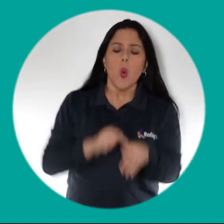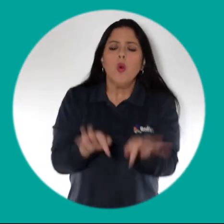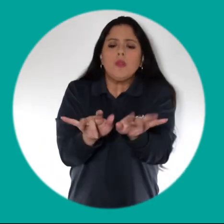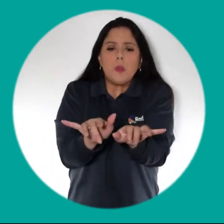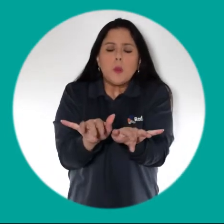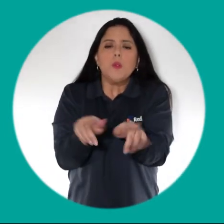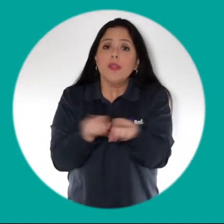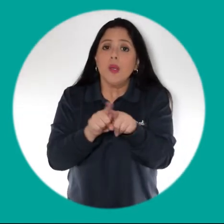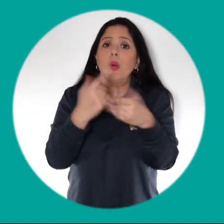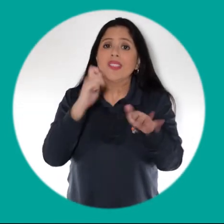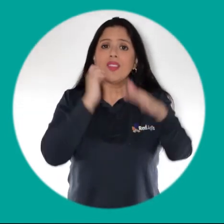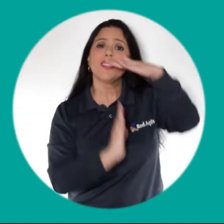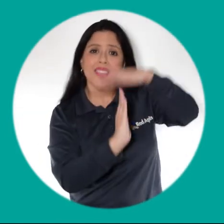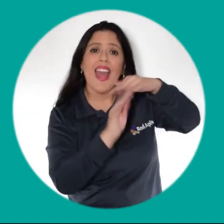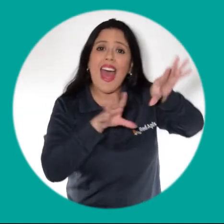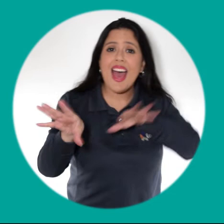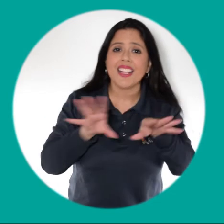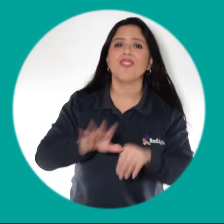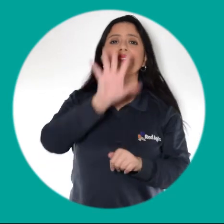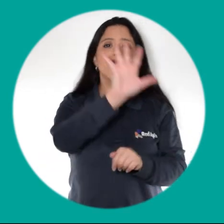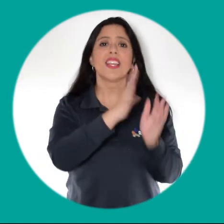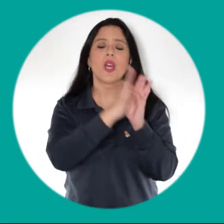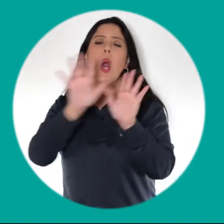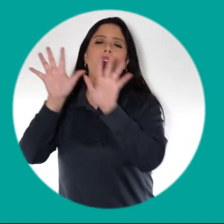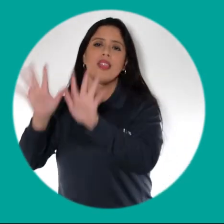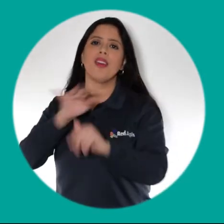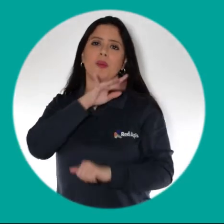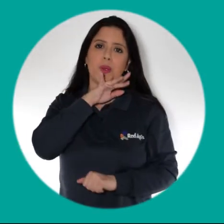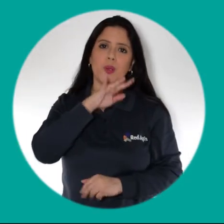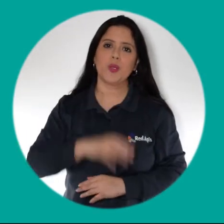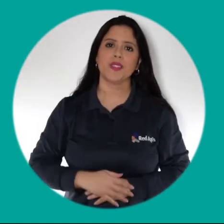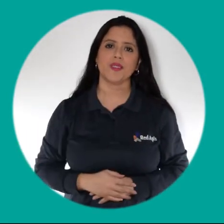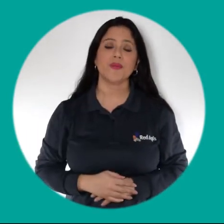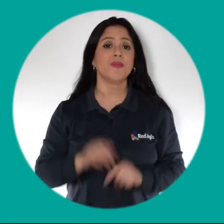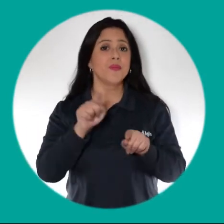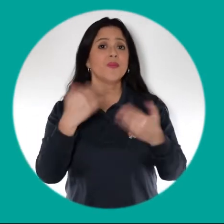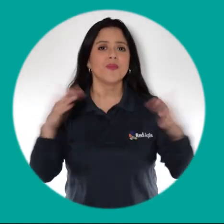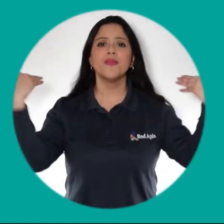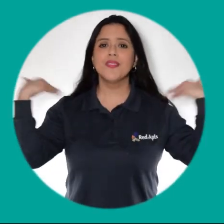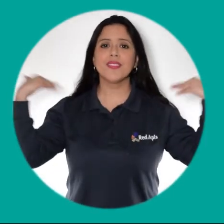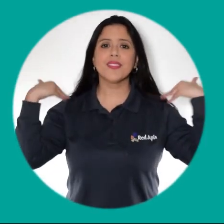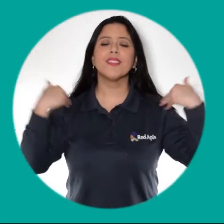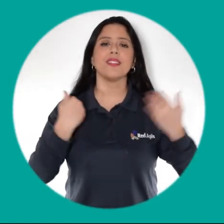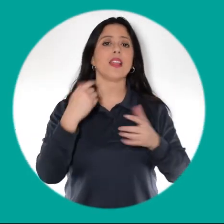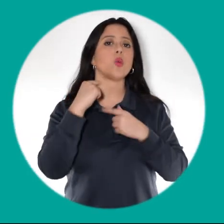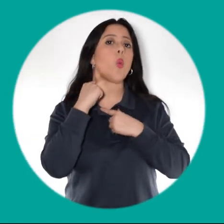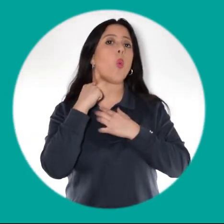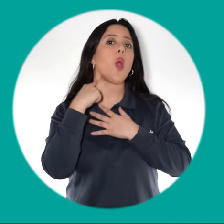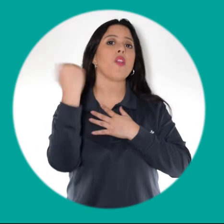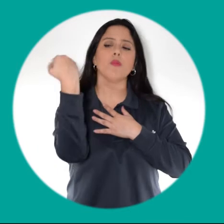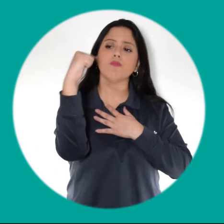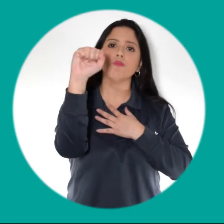la misma posición. Procura realizar pausas activas de 5 a 10 minutos, incorporando ejercicios para tu